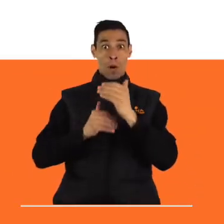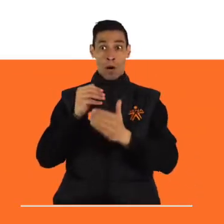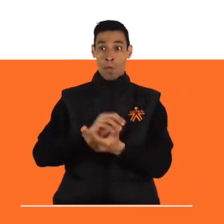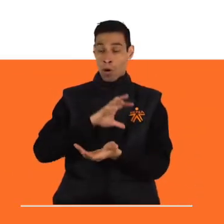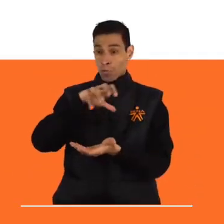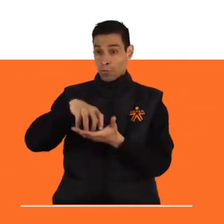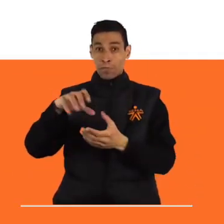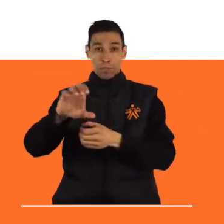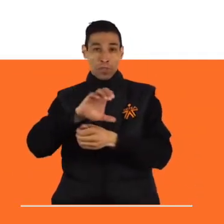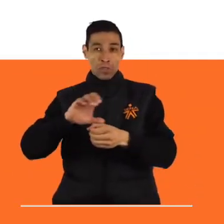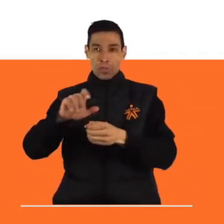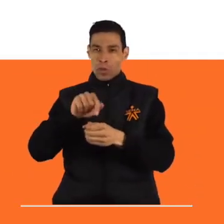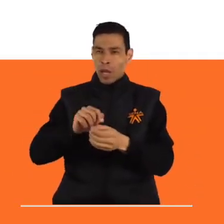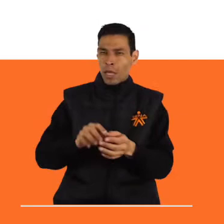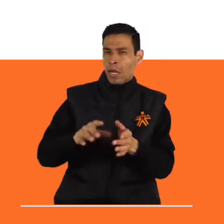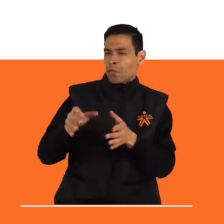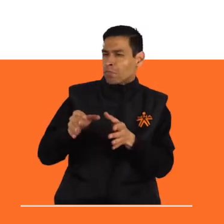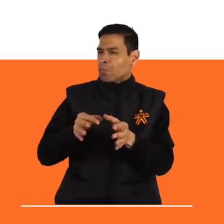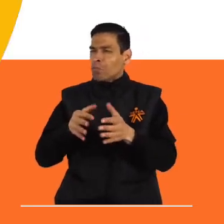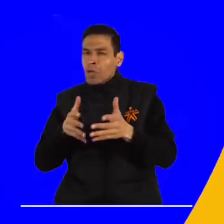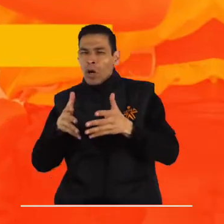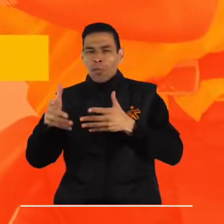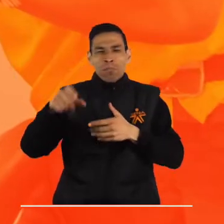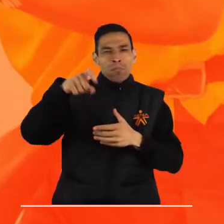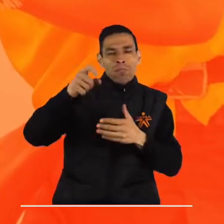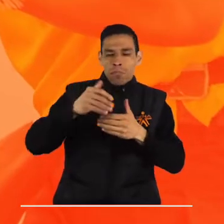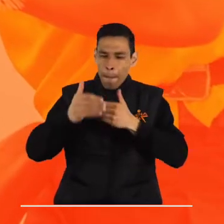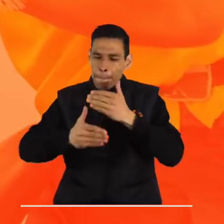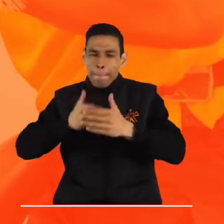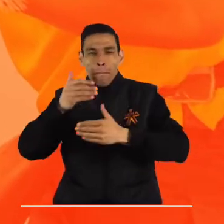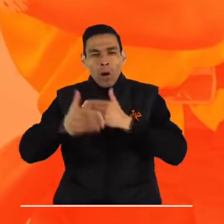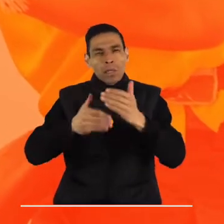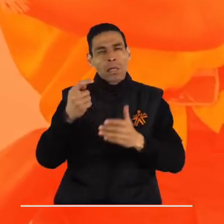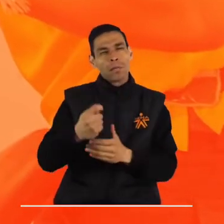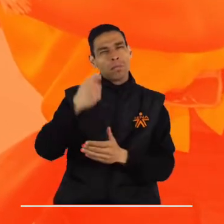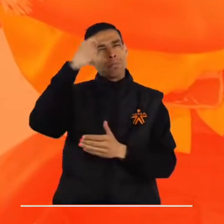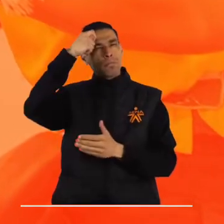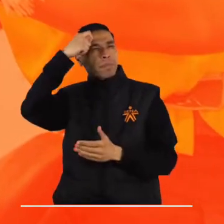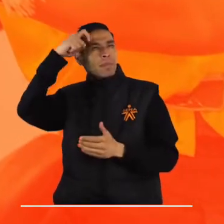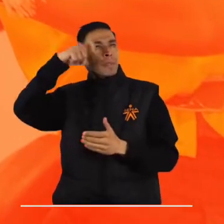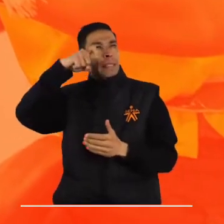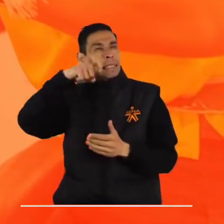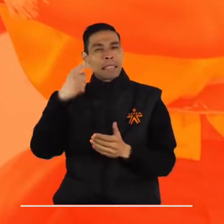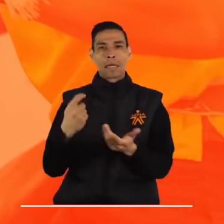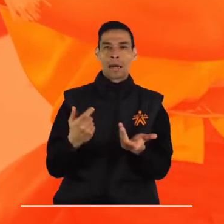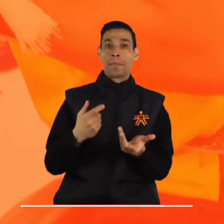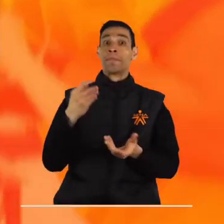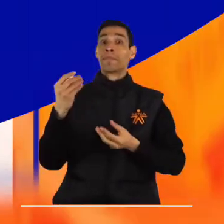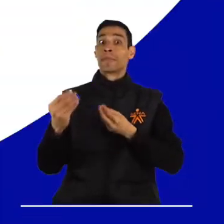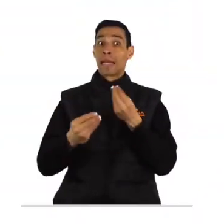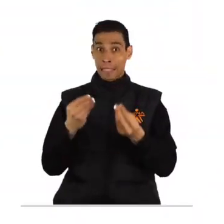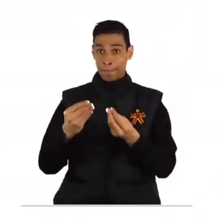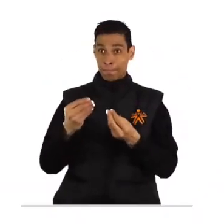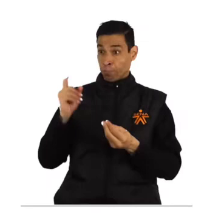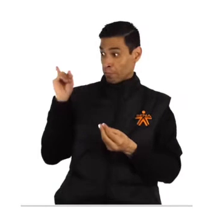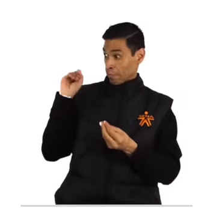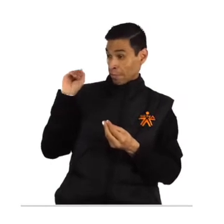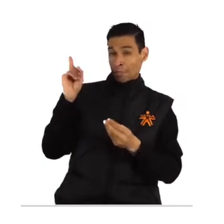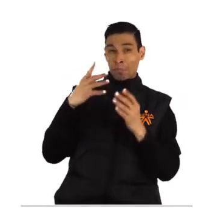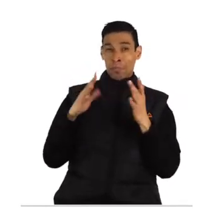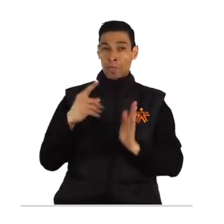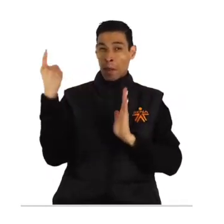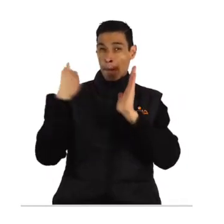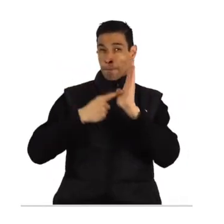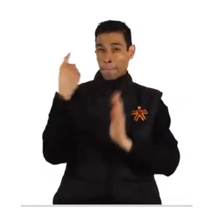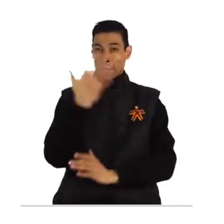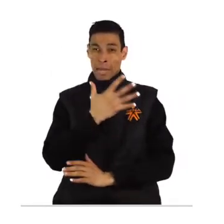llegaron los asentamientos humanos y las distancias el hombre comenzó a necesitar recordar los procesos tuvieron que